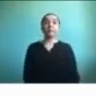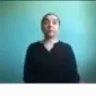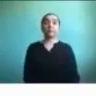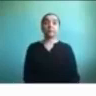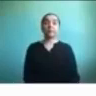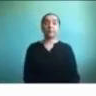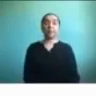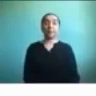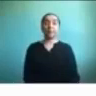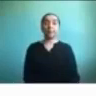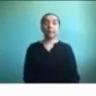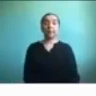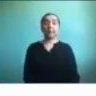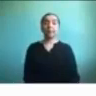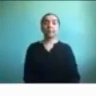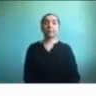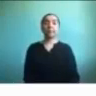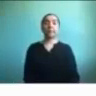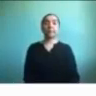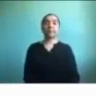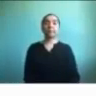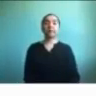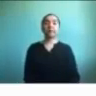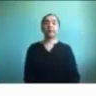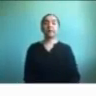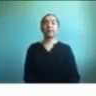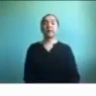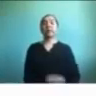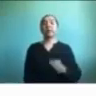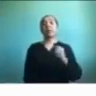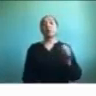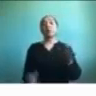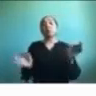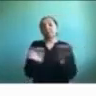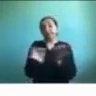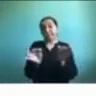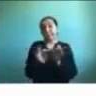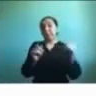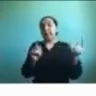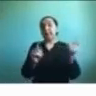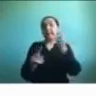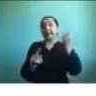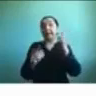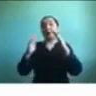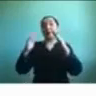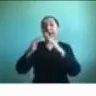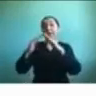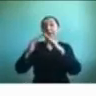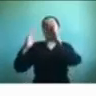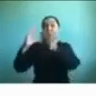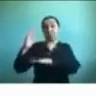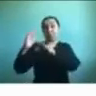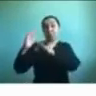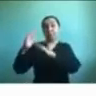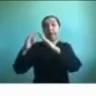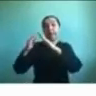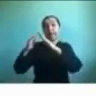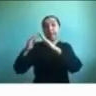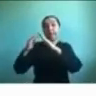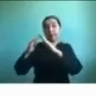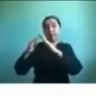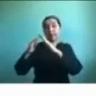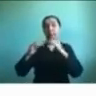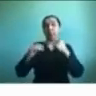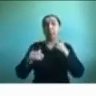¿Cuál va a ser siempre la recomendación general? Es quedarse en casa, porque actualmente es el lugar más